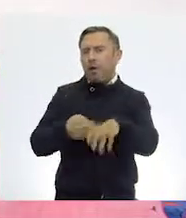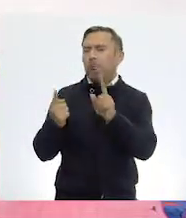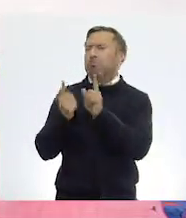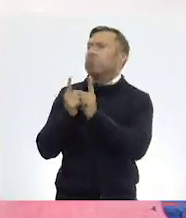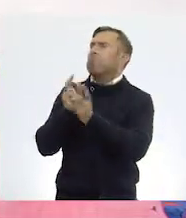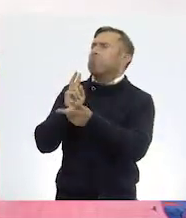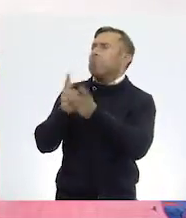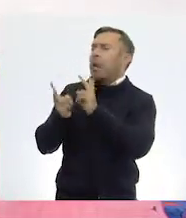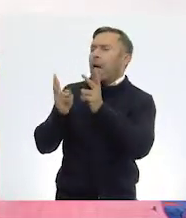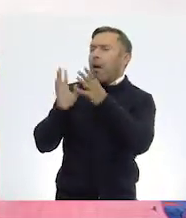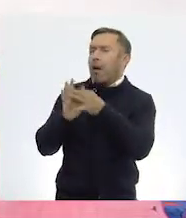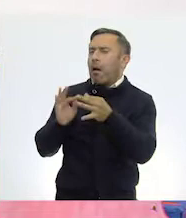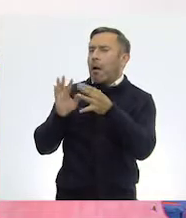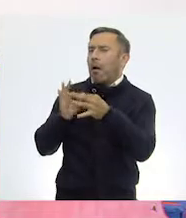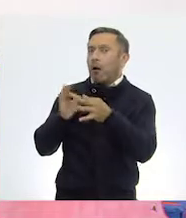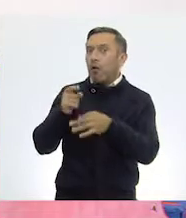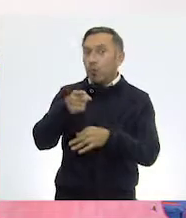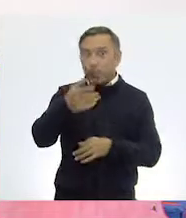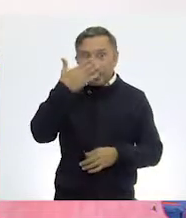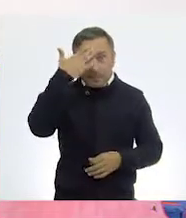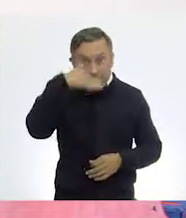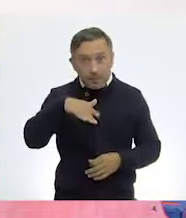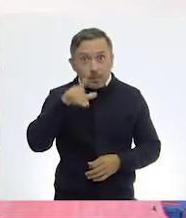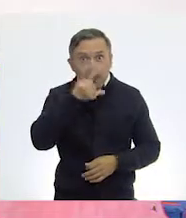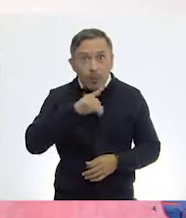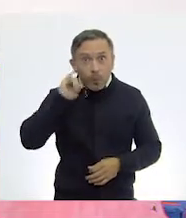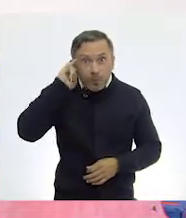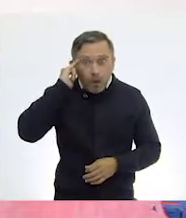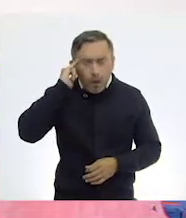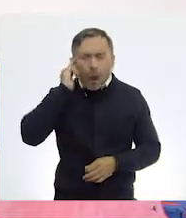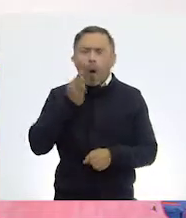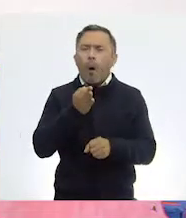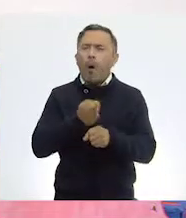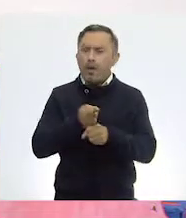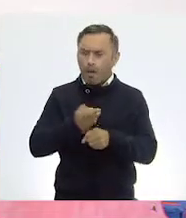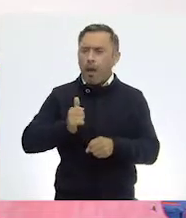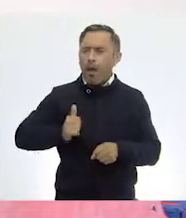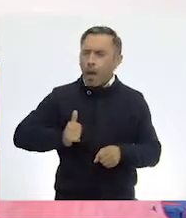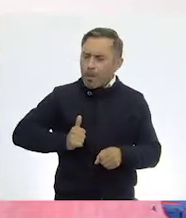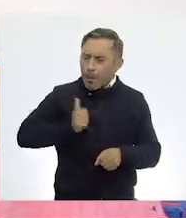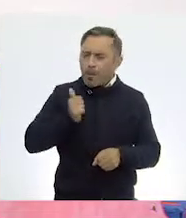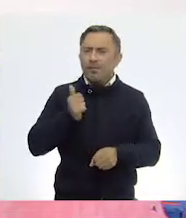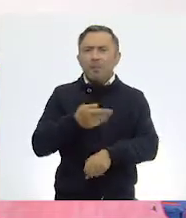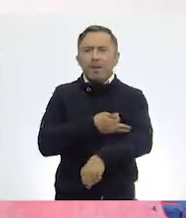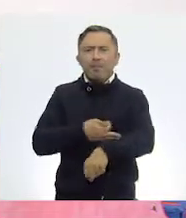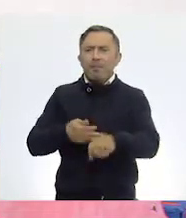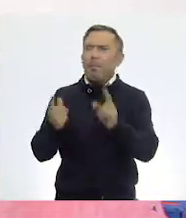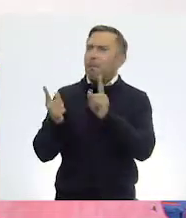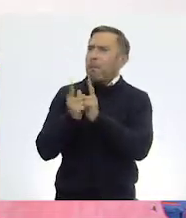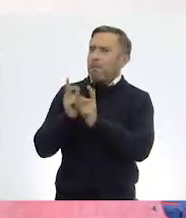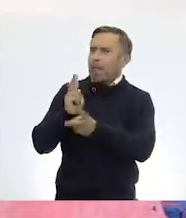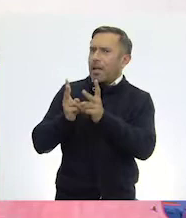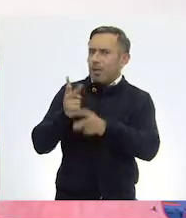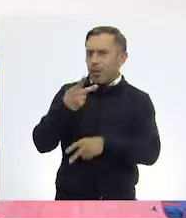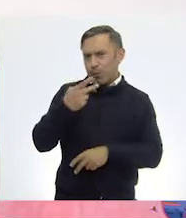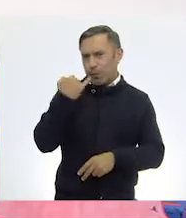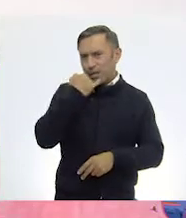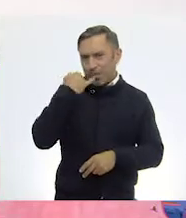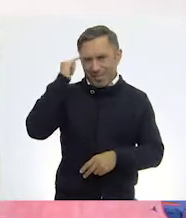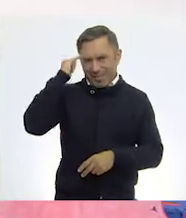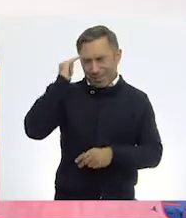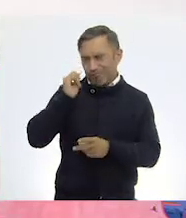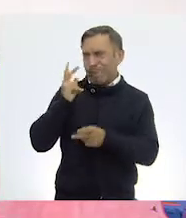fortuna de hablar una lengua indígena, aprovecha también este momento para practicarla y platica con tu familia en tu lengua materna.